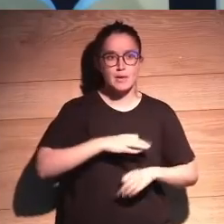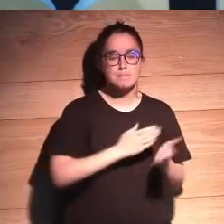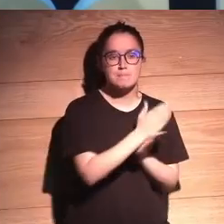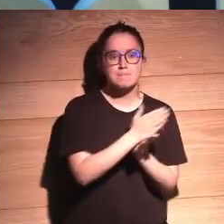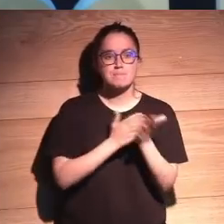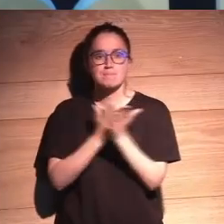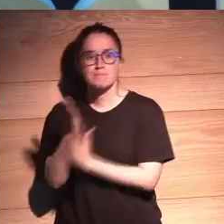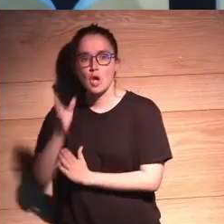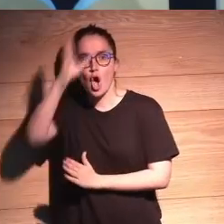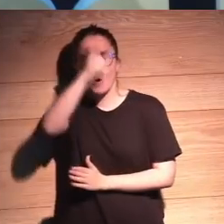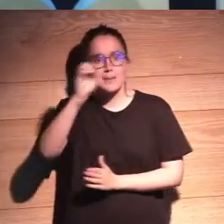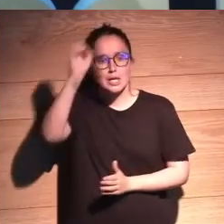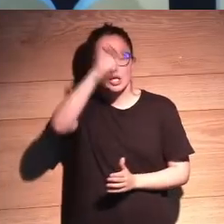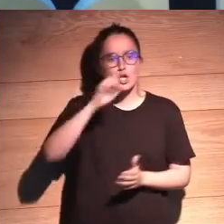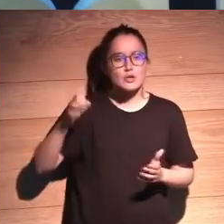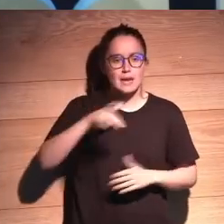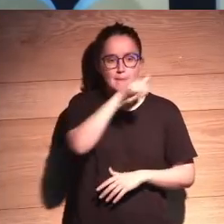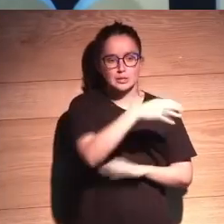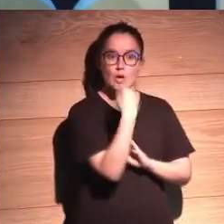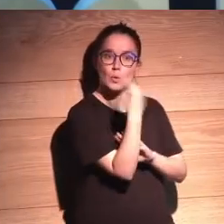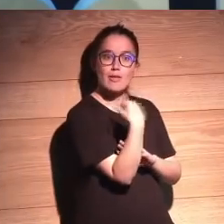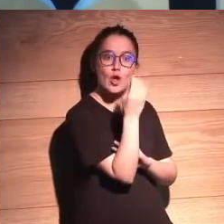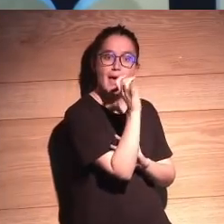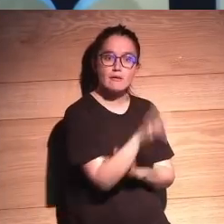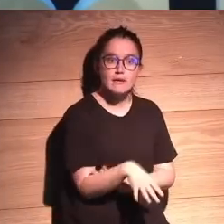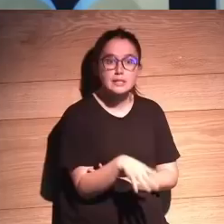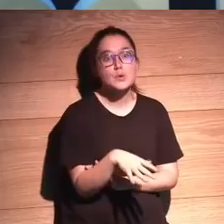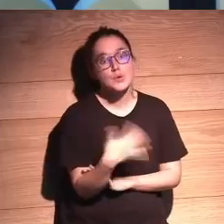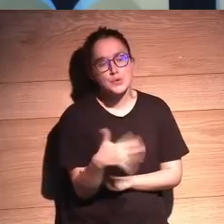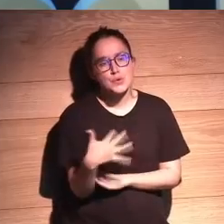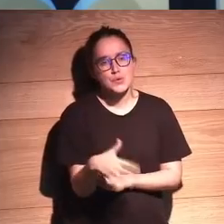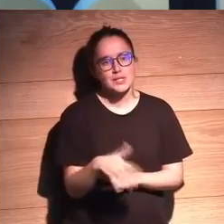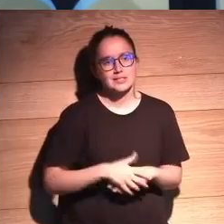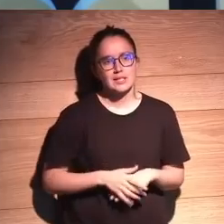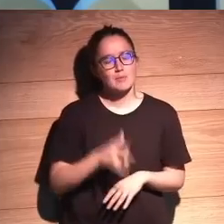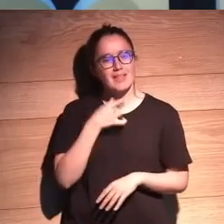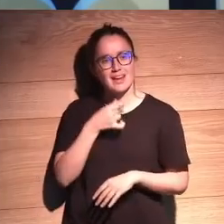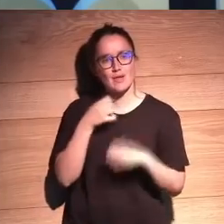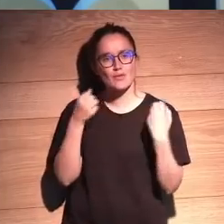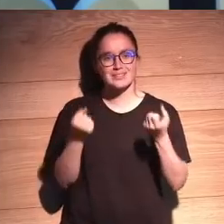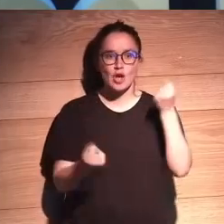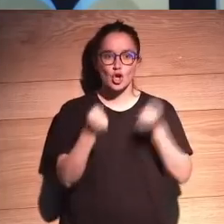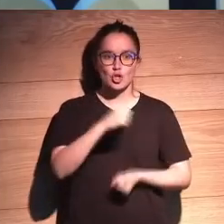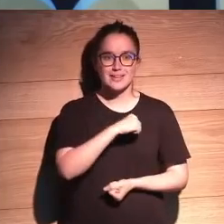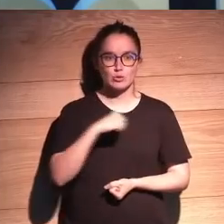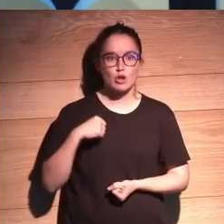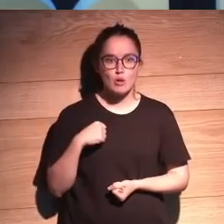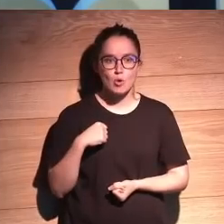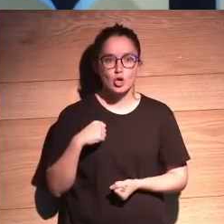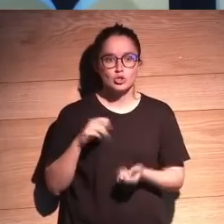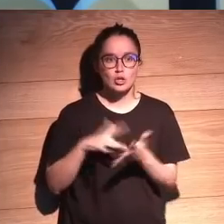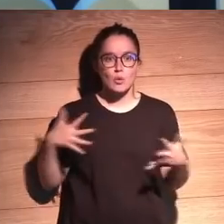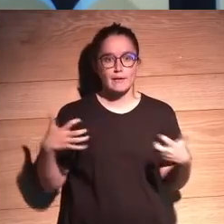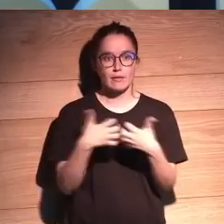qué opiniones o ideología tiene la persona que lo cuida, habría mucho que debatir. Me hace mucha gracia que en el coche autónomo hay un